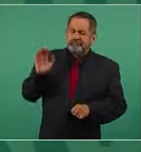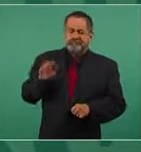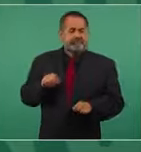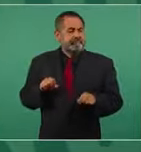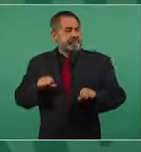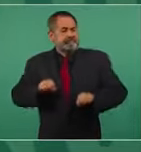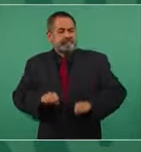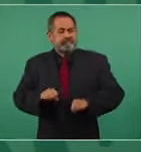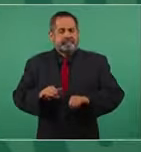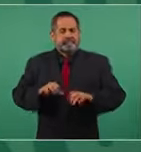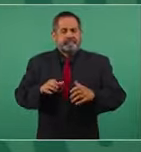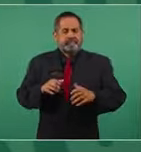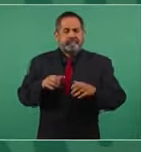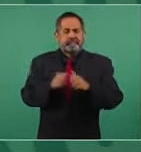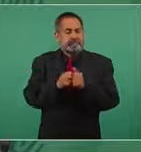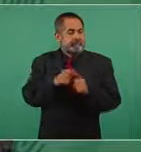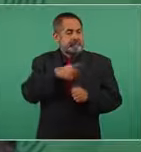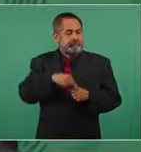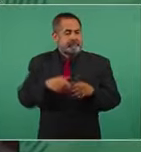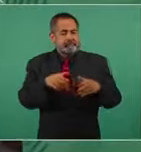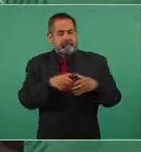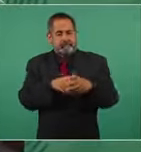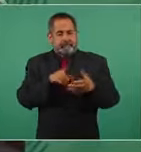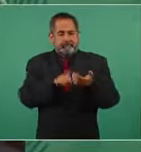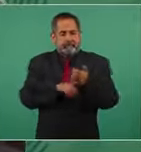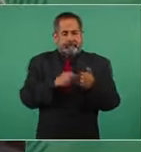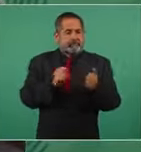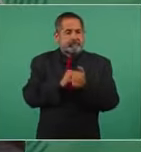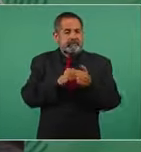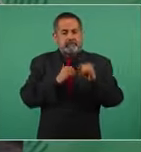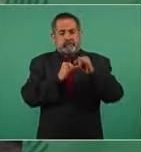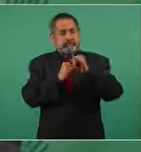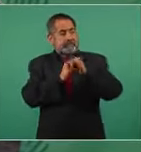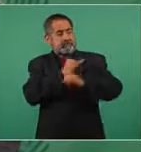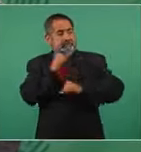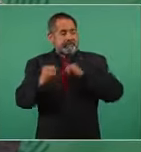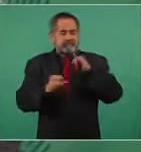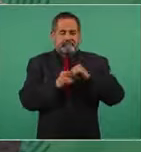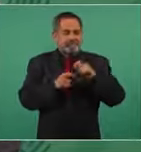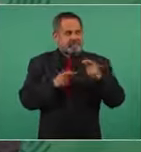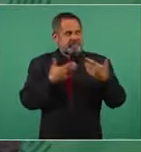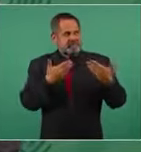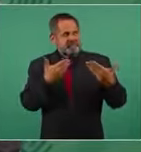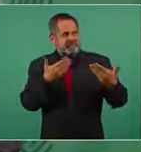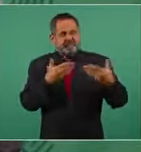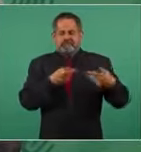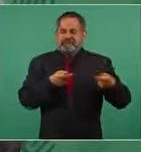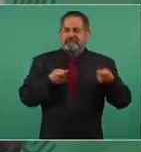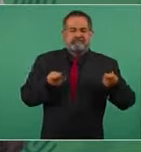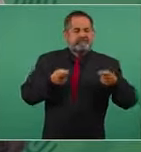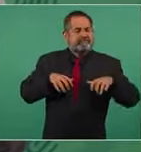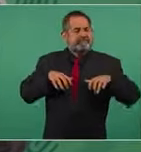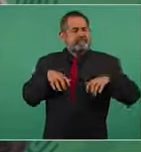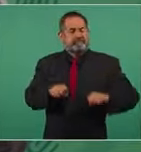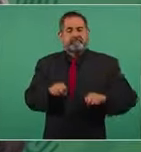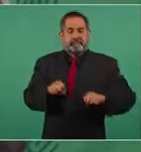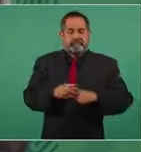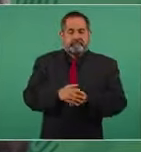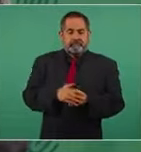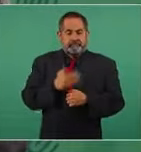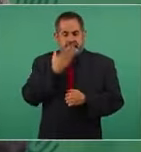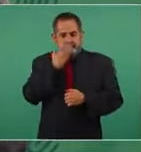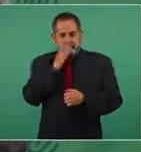junto con los organismos internacionales que es